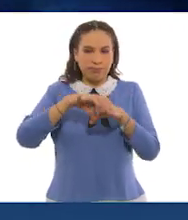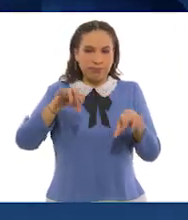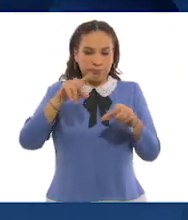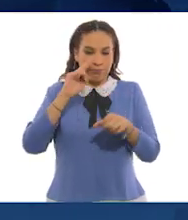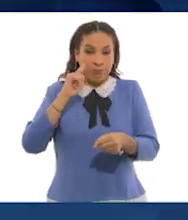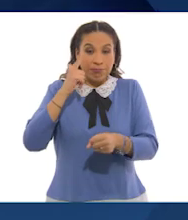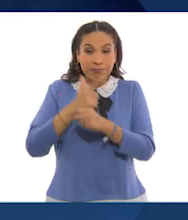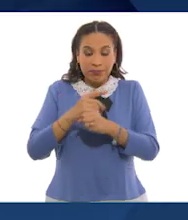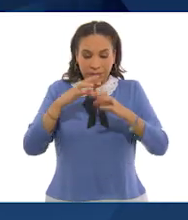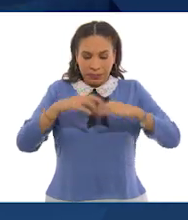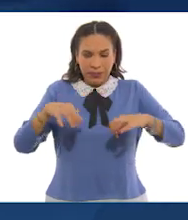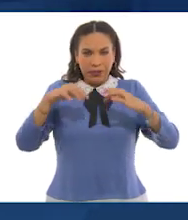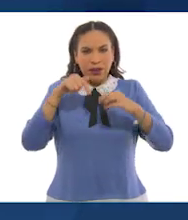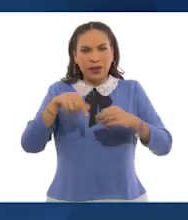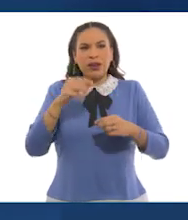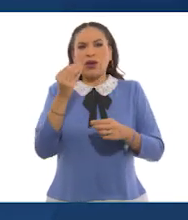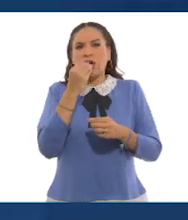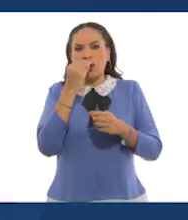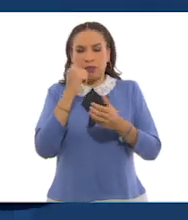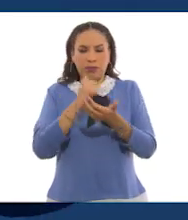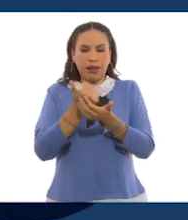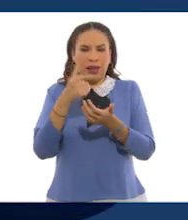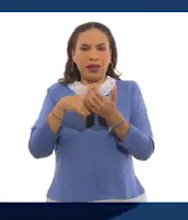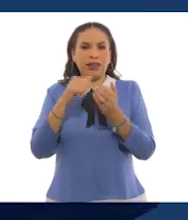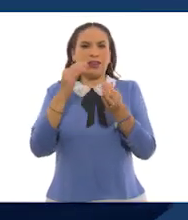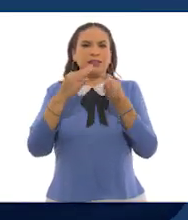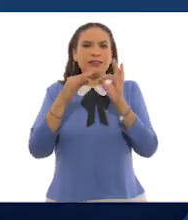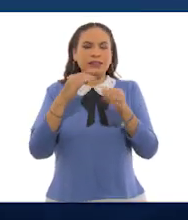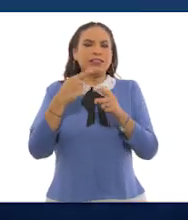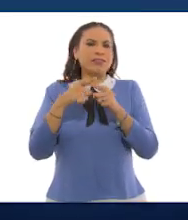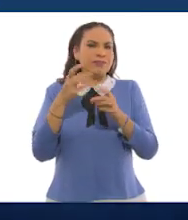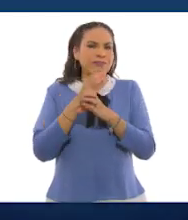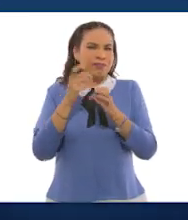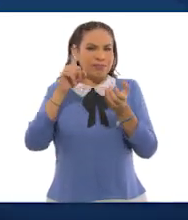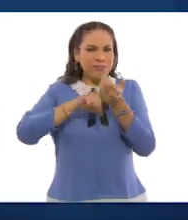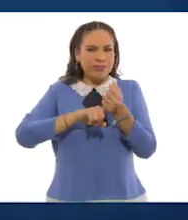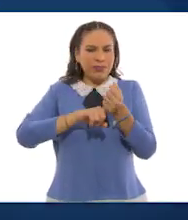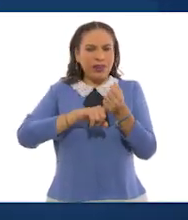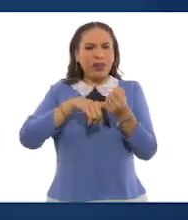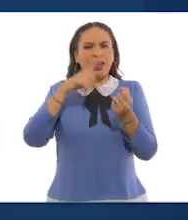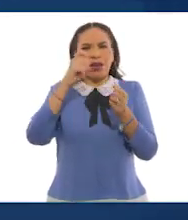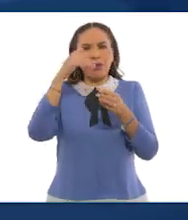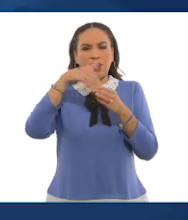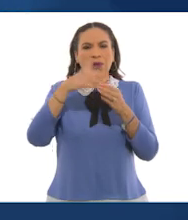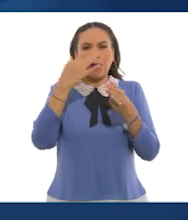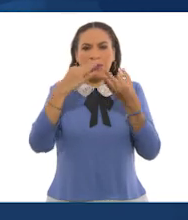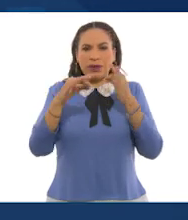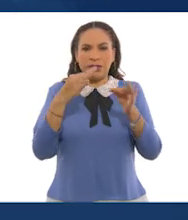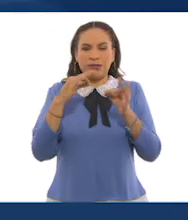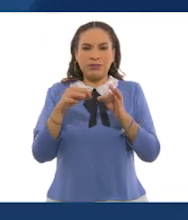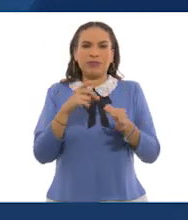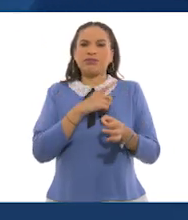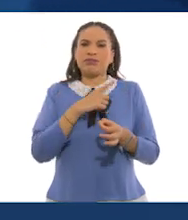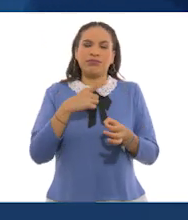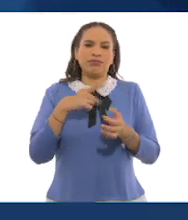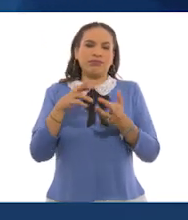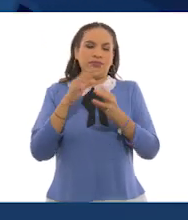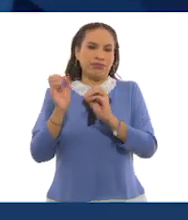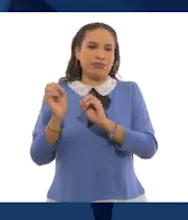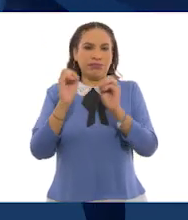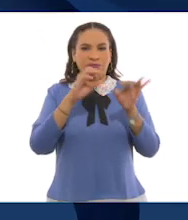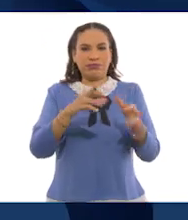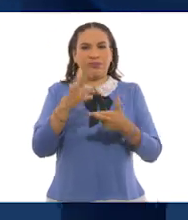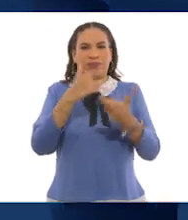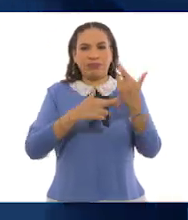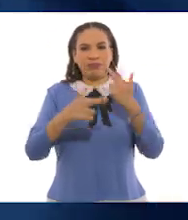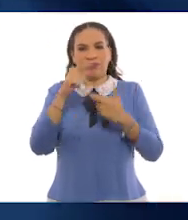ellos se encuentran envases con comida, con líquido, con otro tipo que no sea plástico, lo tienen que regresar y se lo